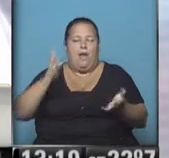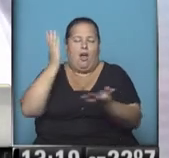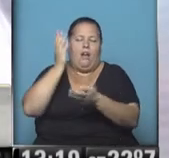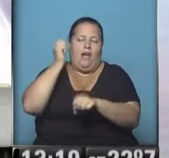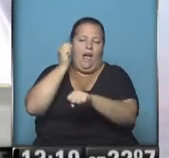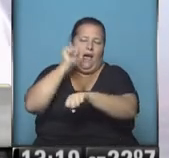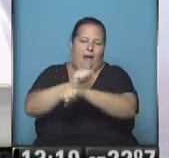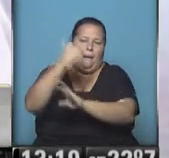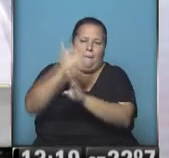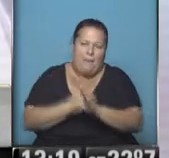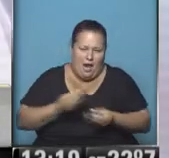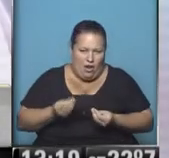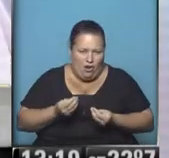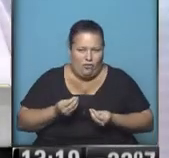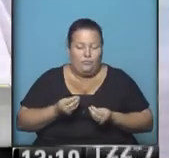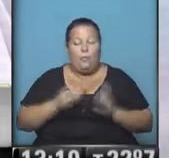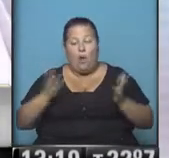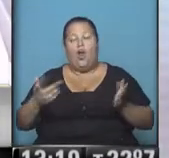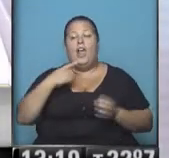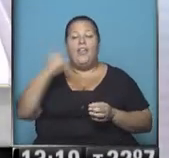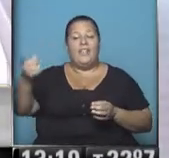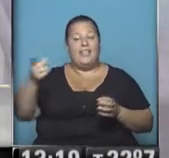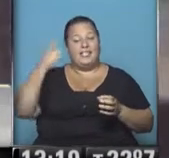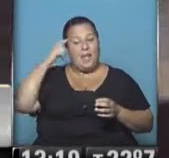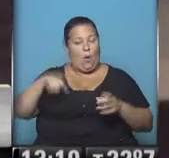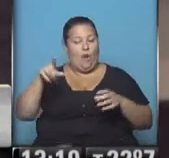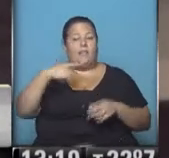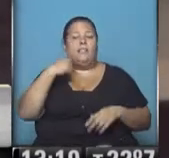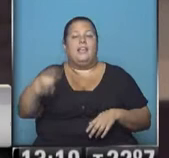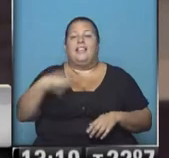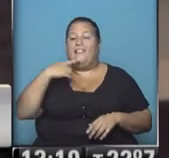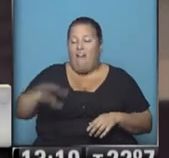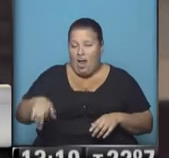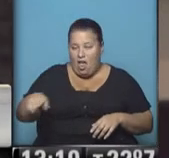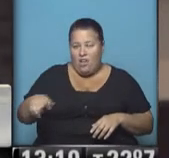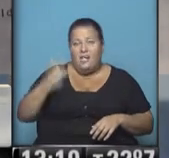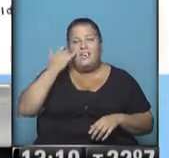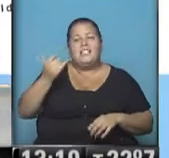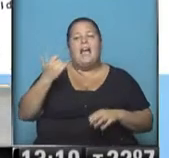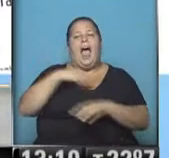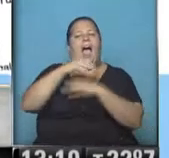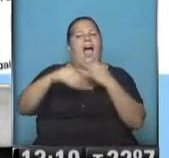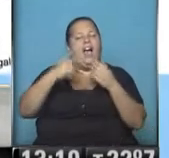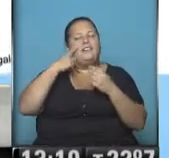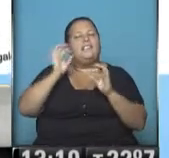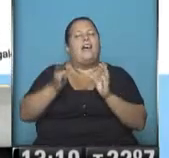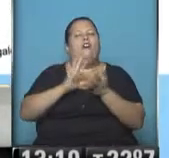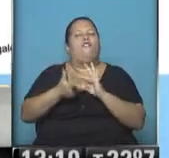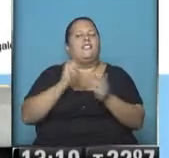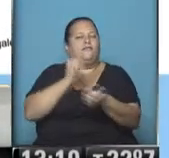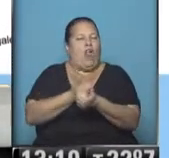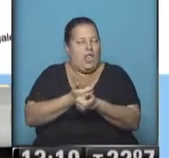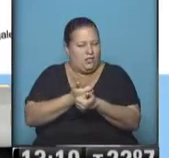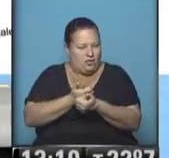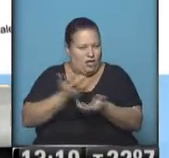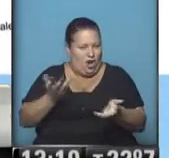de un violador? A ver, lo que están diciendo los camaristas es, bueno, este chico ya tenía una familiaridad con el abuso sexual en